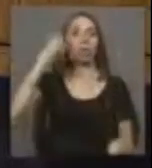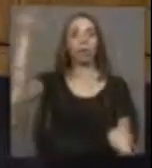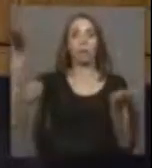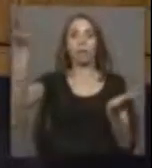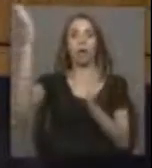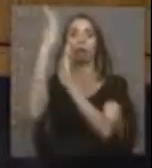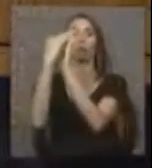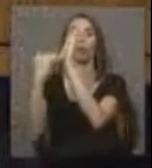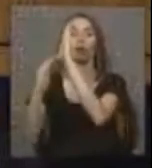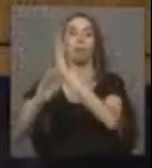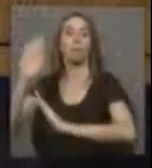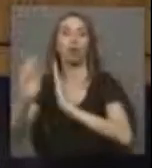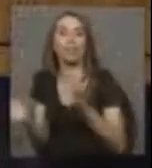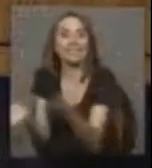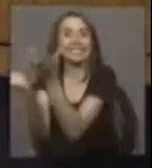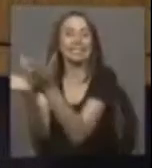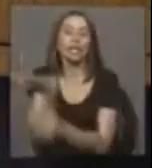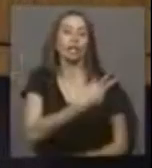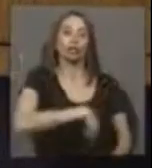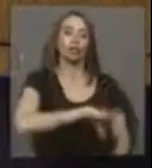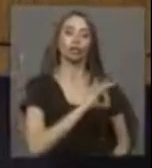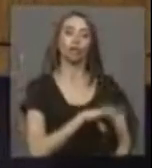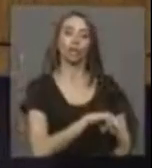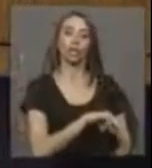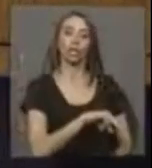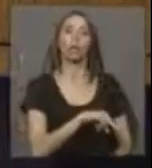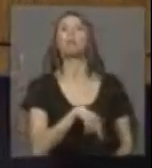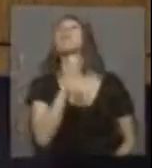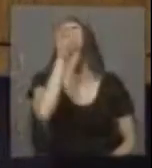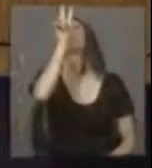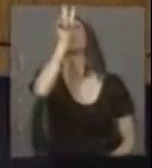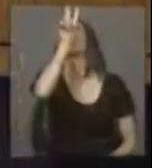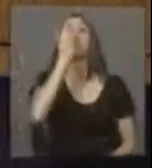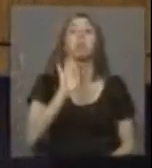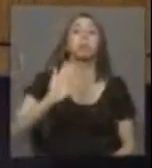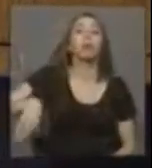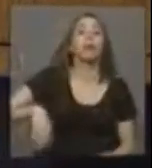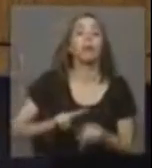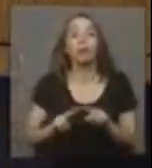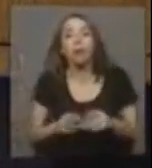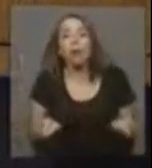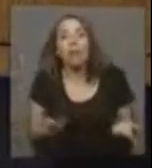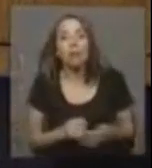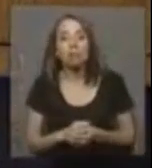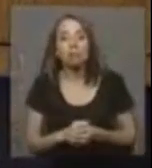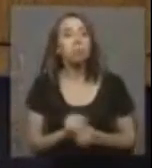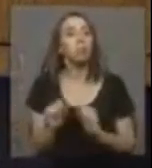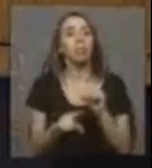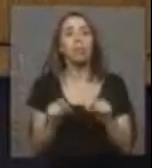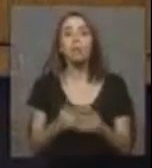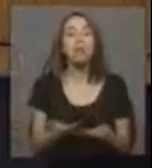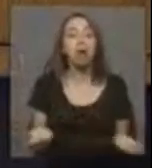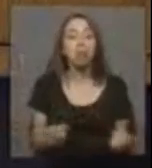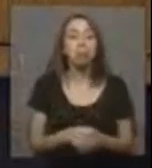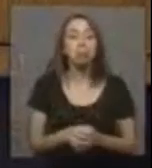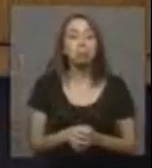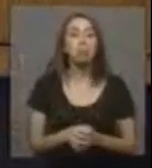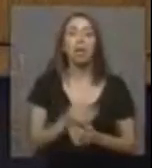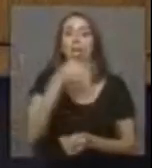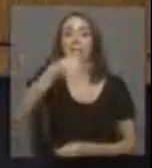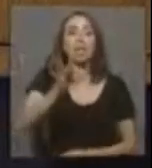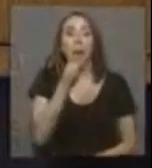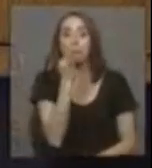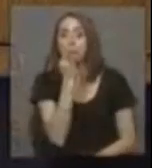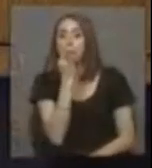Nueva Zelandia protege y estimula y nosotros miramos para el techo. No hacemos nada. Ni siquiera defendemos. Ni siquiera lo decimos.